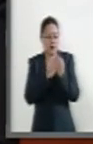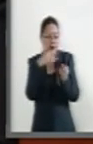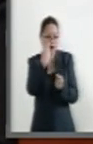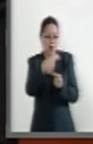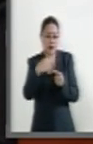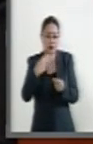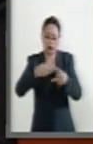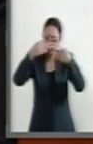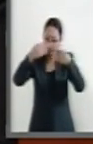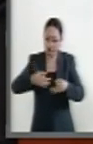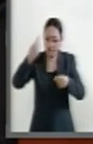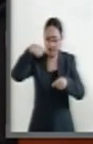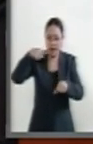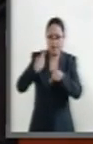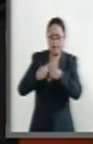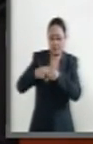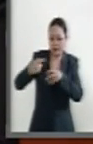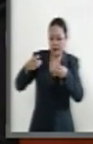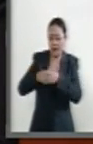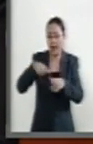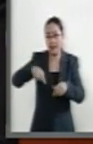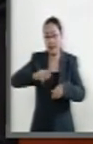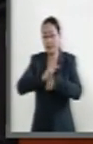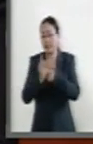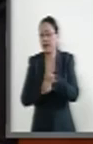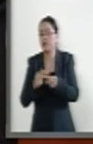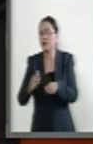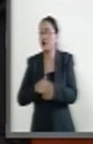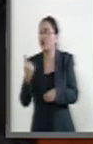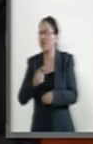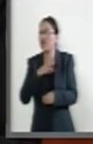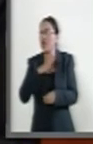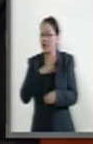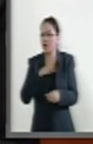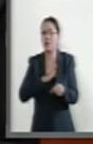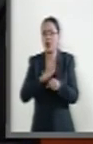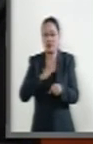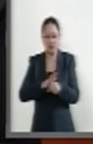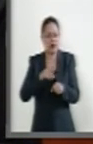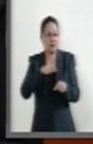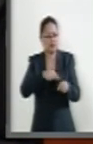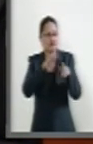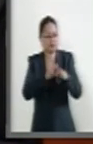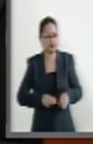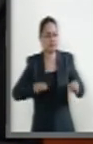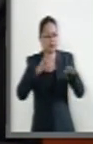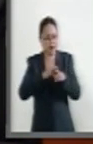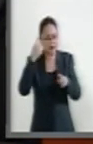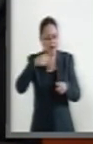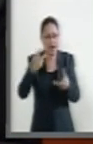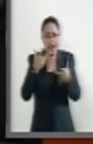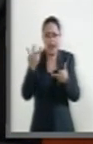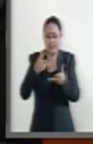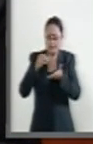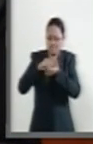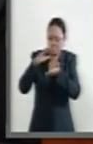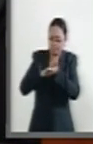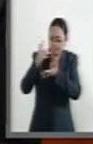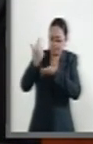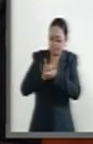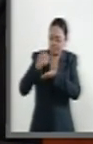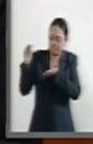que se requieren en el país, ya que contará con las herramientas necesarias para realizar un registro